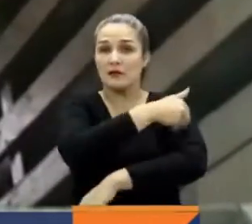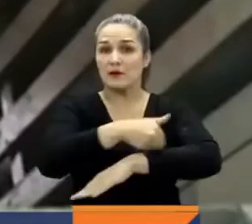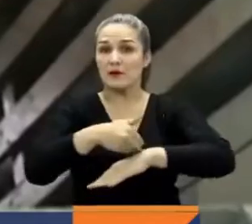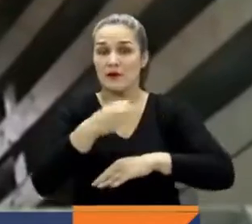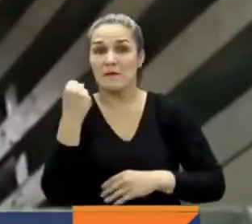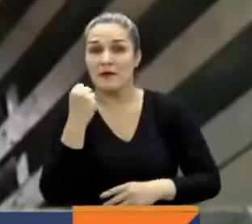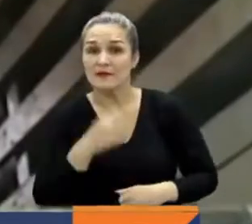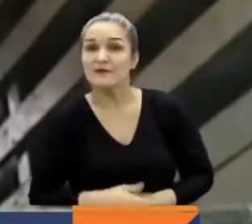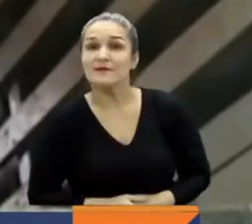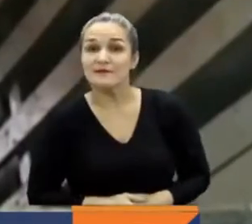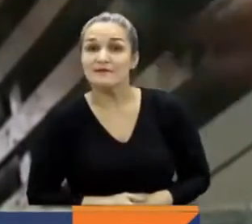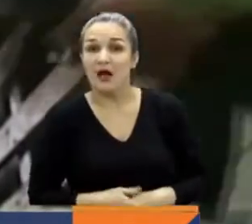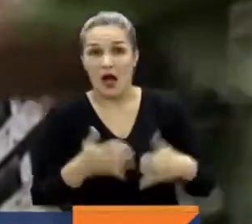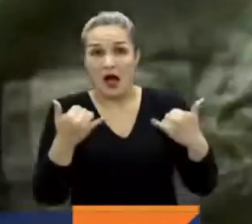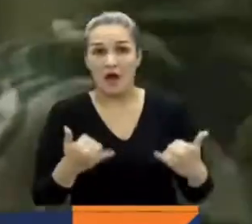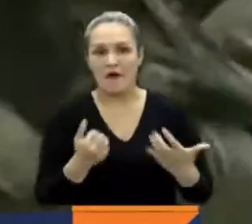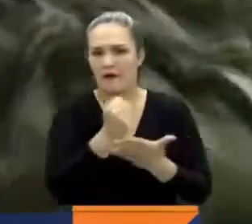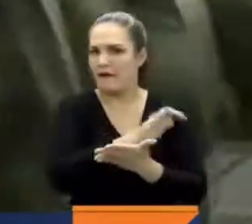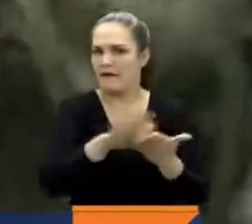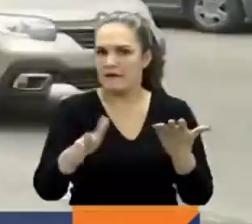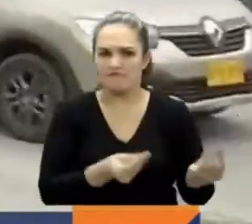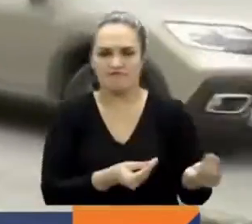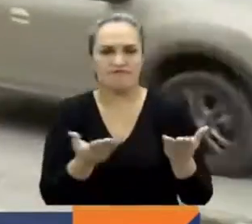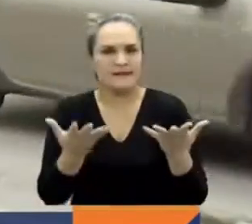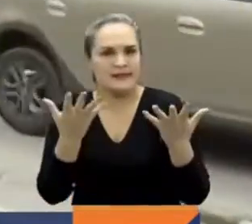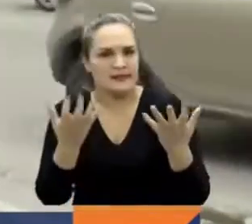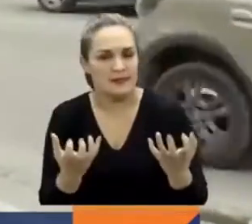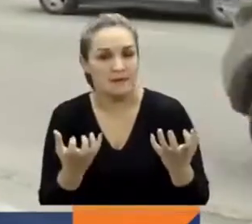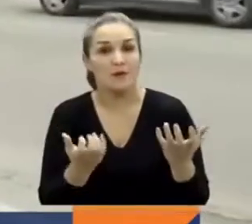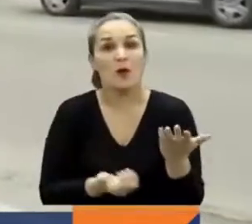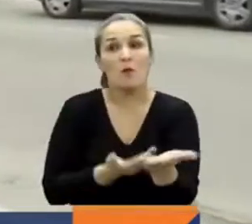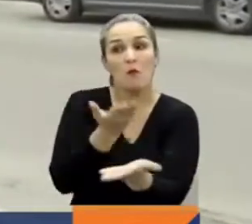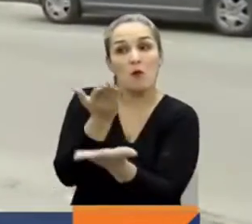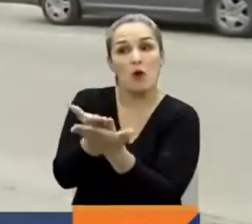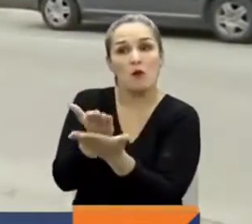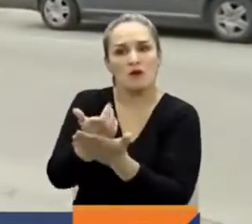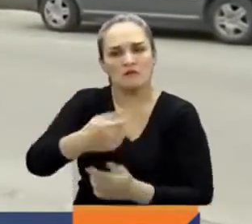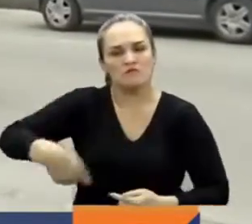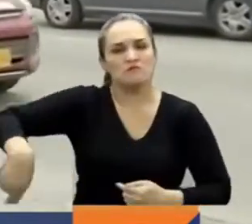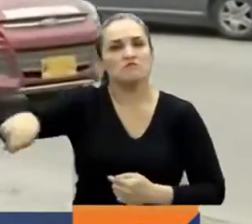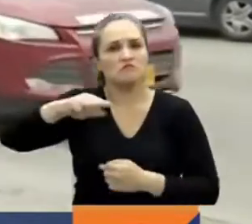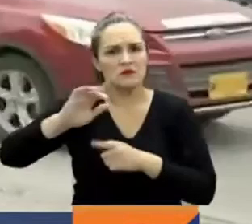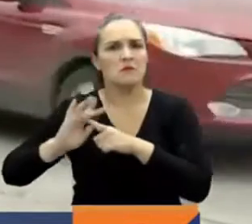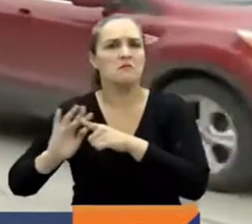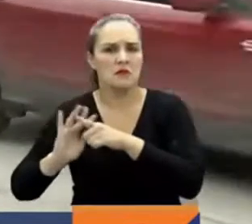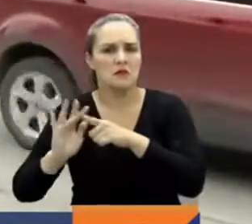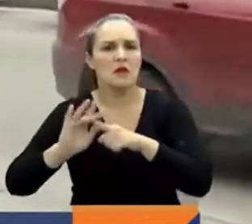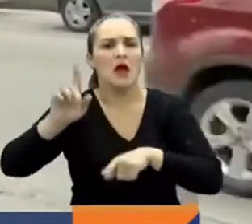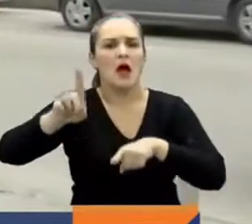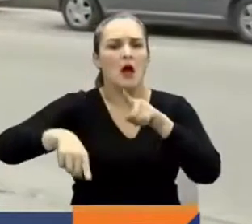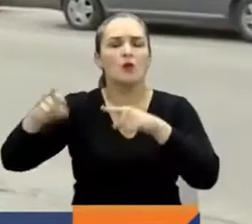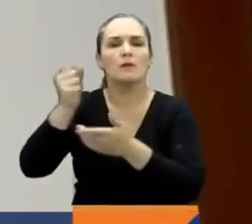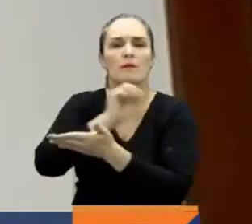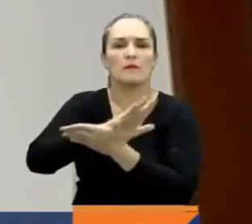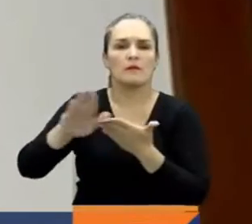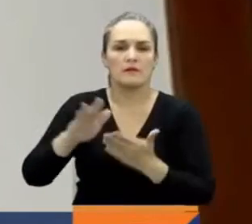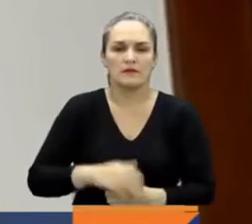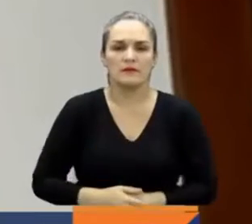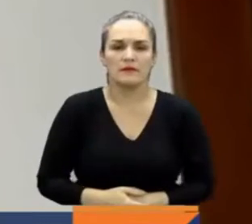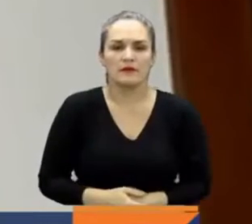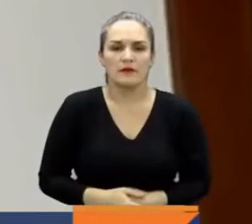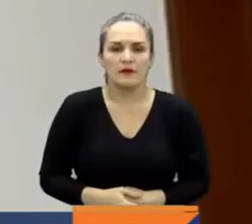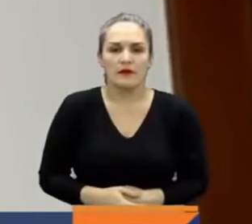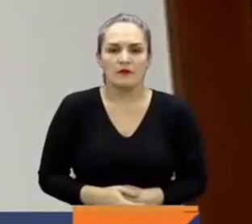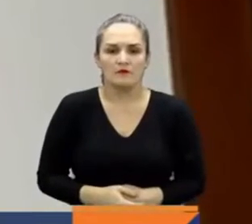Para la Asociación de Oficiales Retirados de las Fuerzas Militares, la propuesta de Petro ya se implementa en buena medida con los becados. Aquí no hay